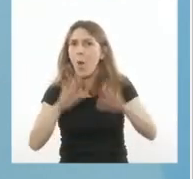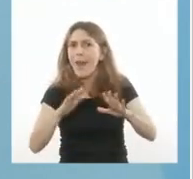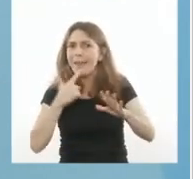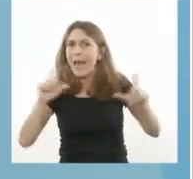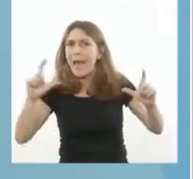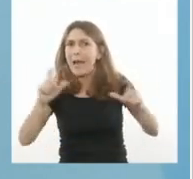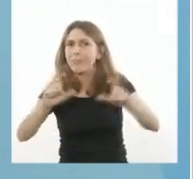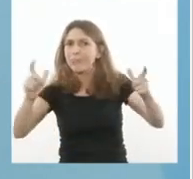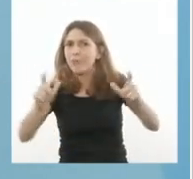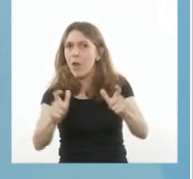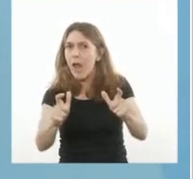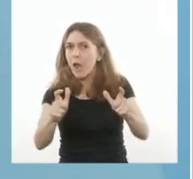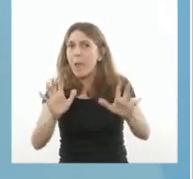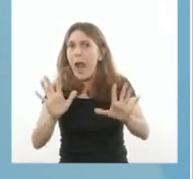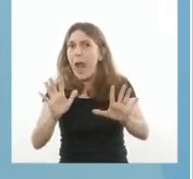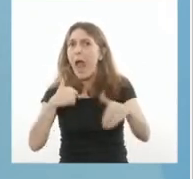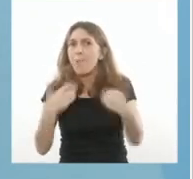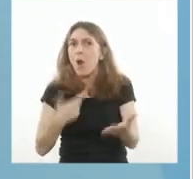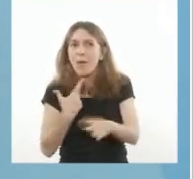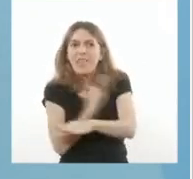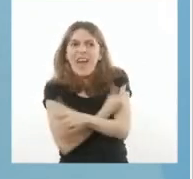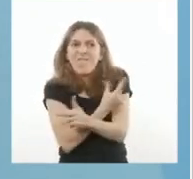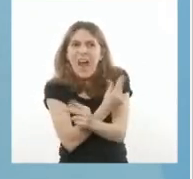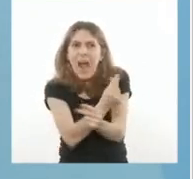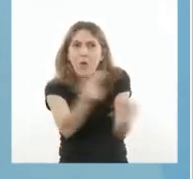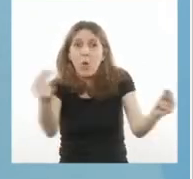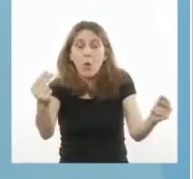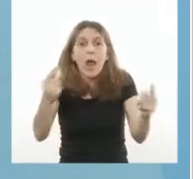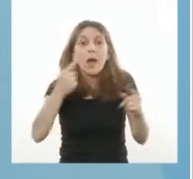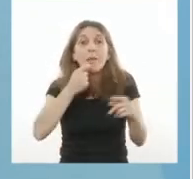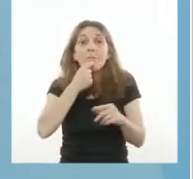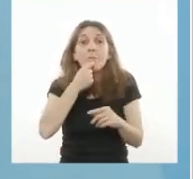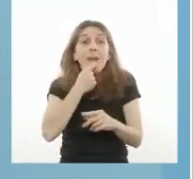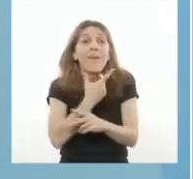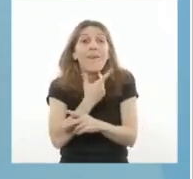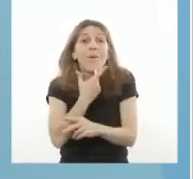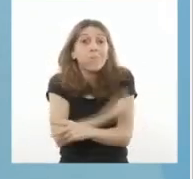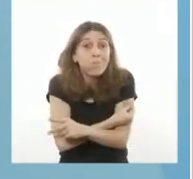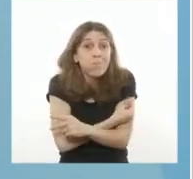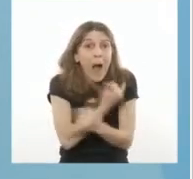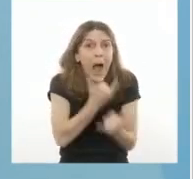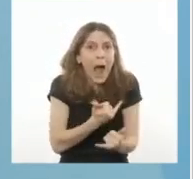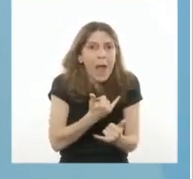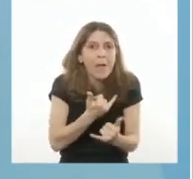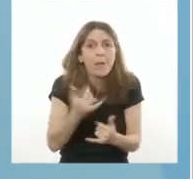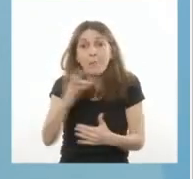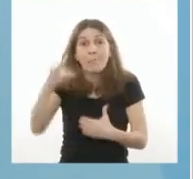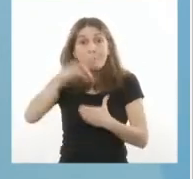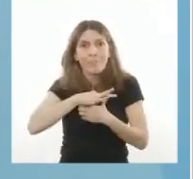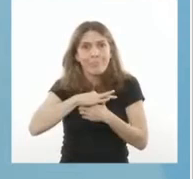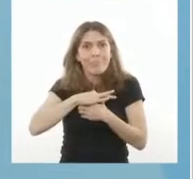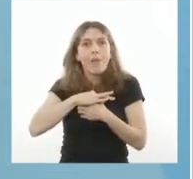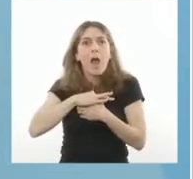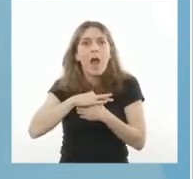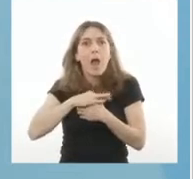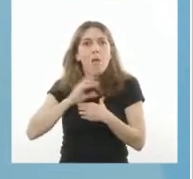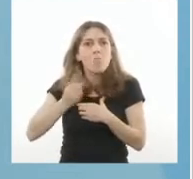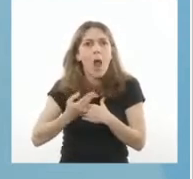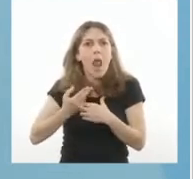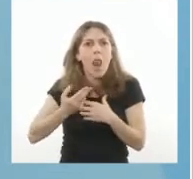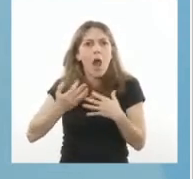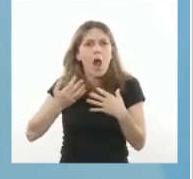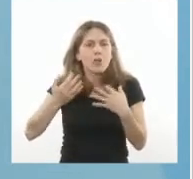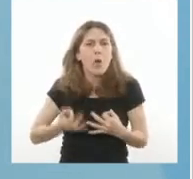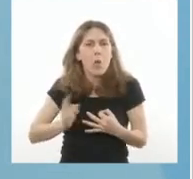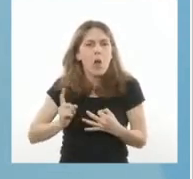vacunar. Con la vacuna, el riesgo de fallecer se reduce drásticamente, según dicen todos los